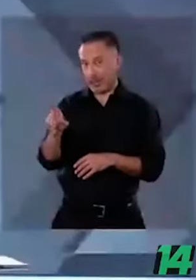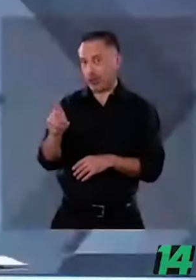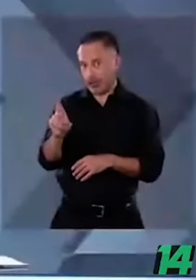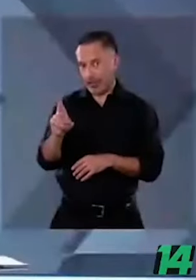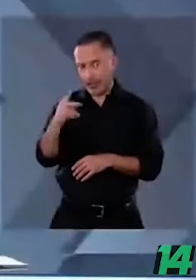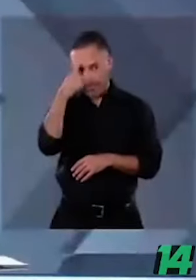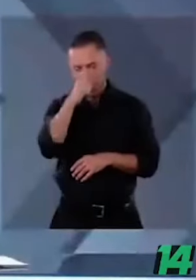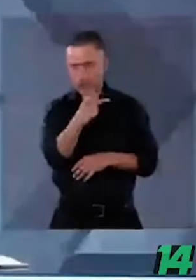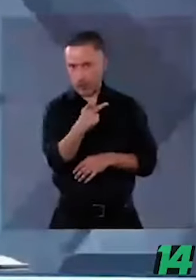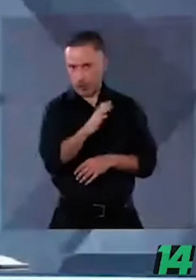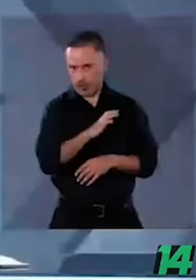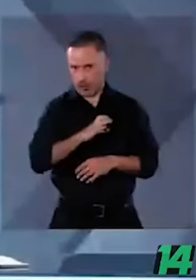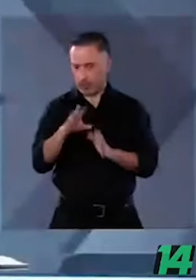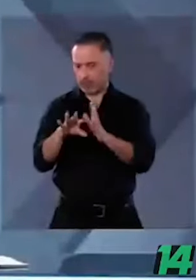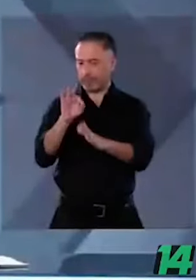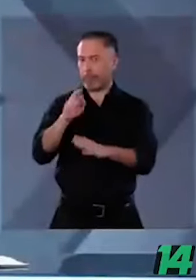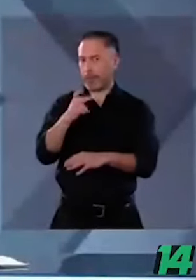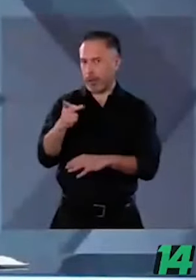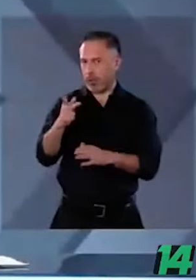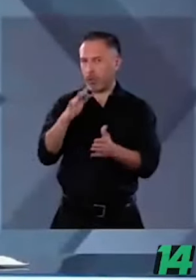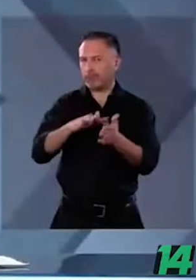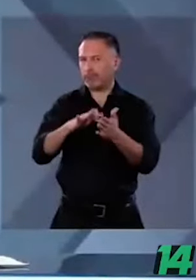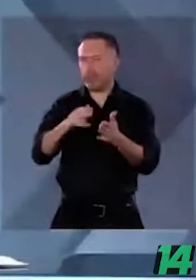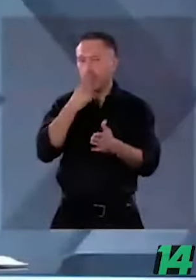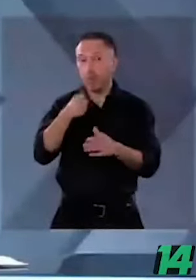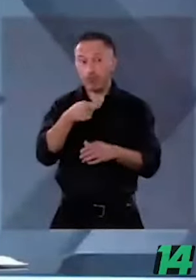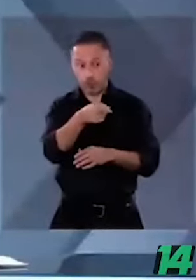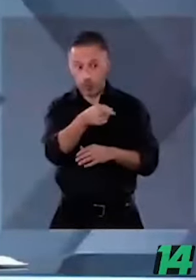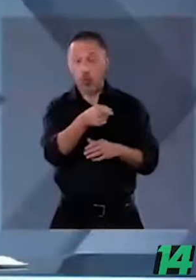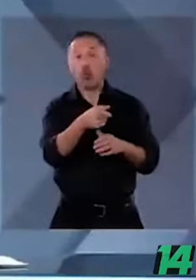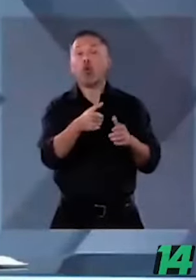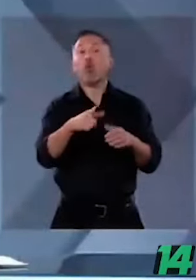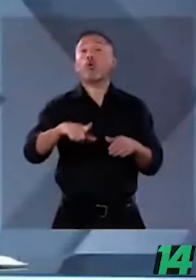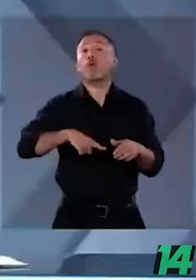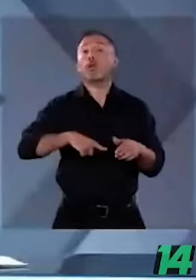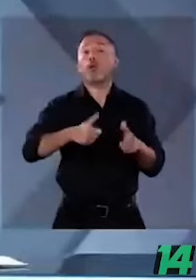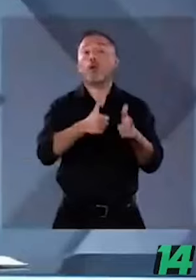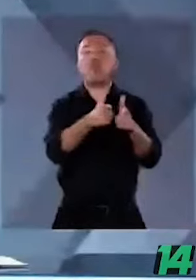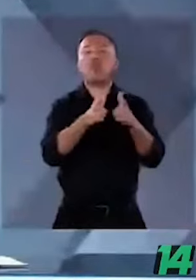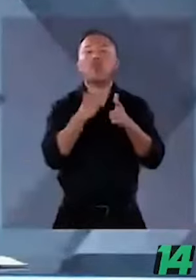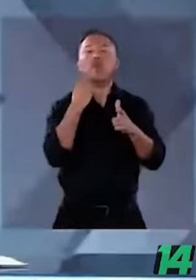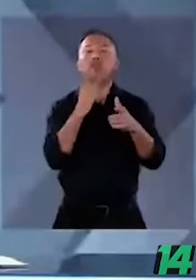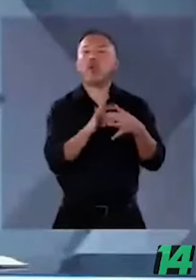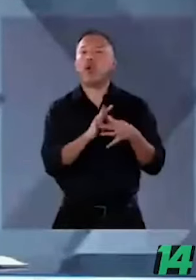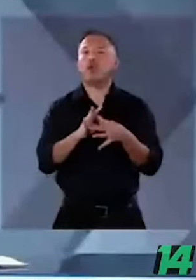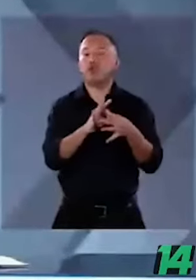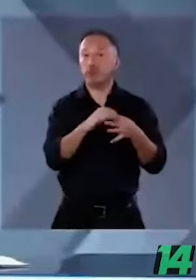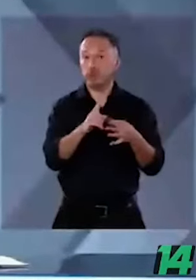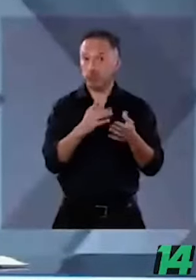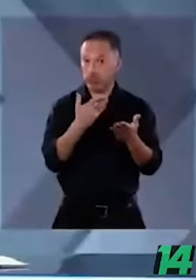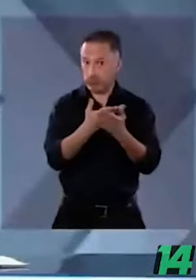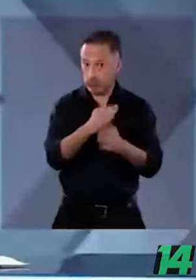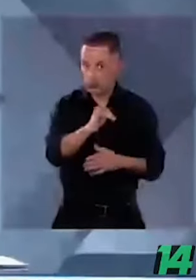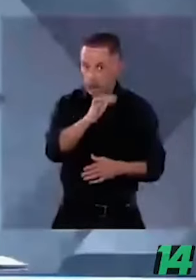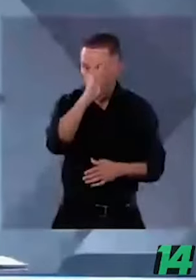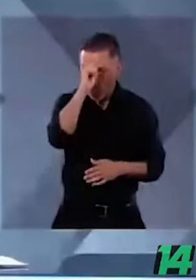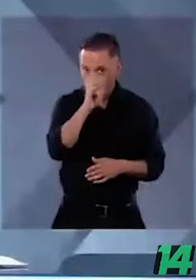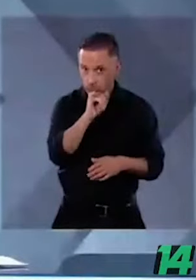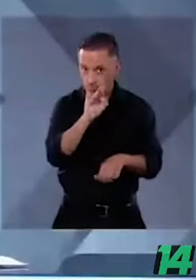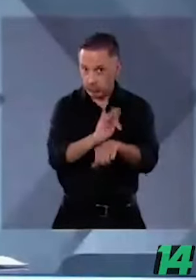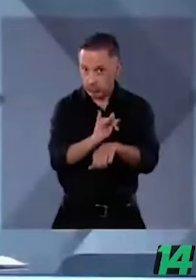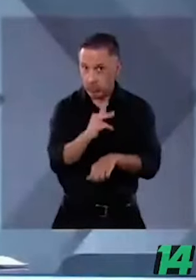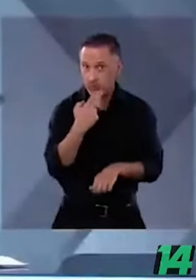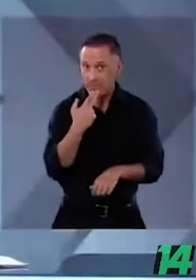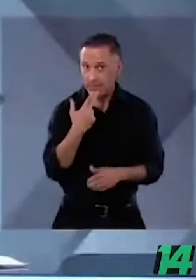siguiente. ¿Está usted de acuerdo en los gobiernos de coalición? ¿Considera usted que son un instrumento de gobernabilidad útil? ¿Qué propuestas de